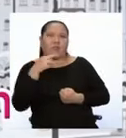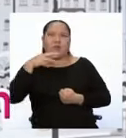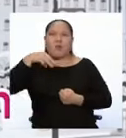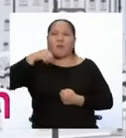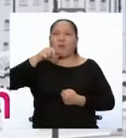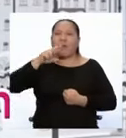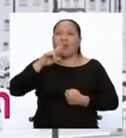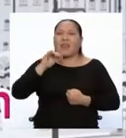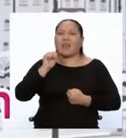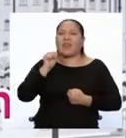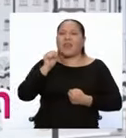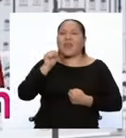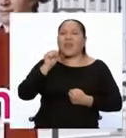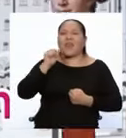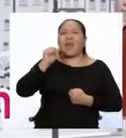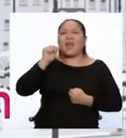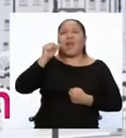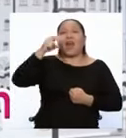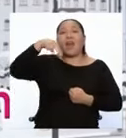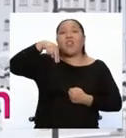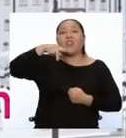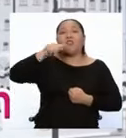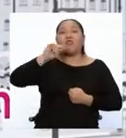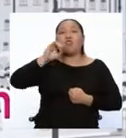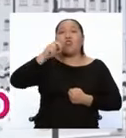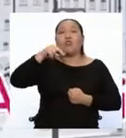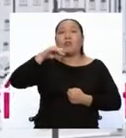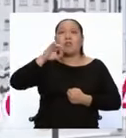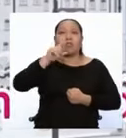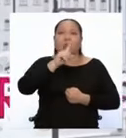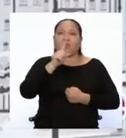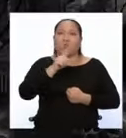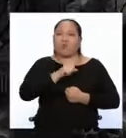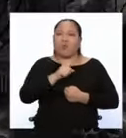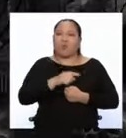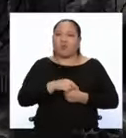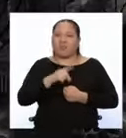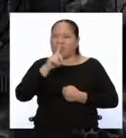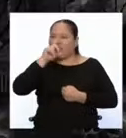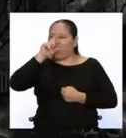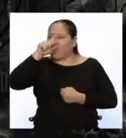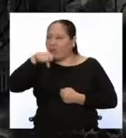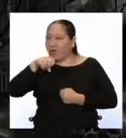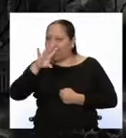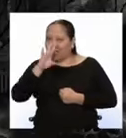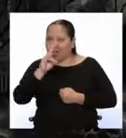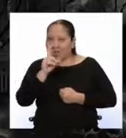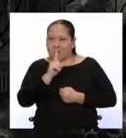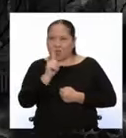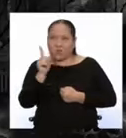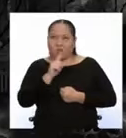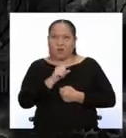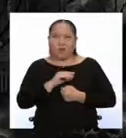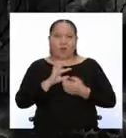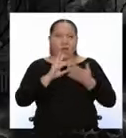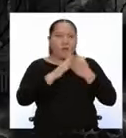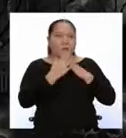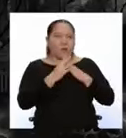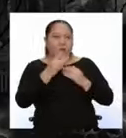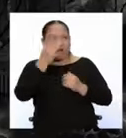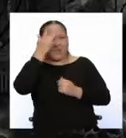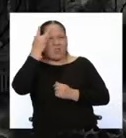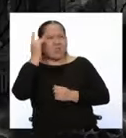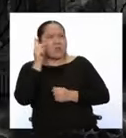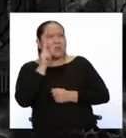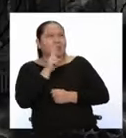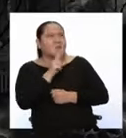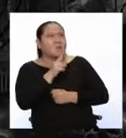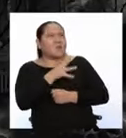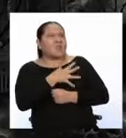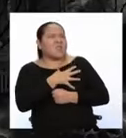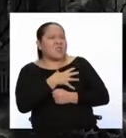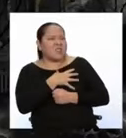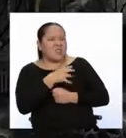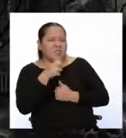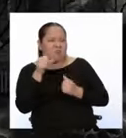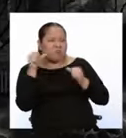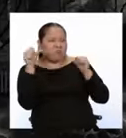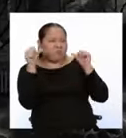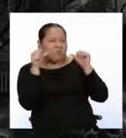Antonieta. No, no es la bruja del 71, pero el pueblo francés la veía como una verdadera bruja.